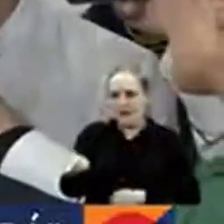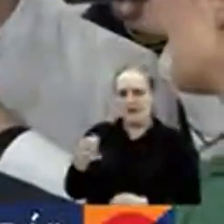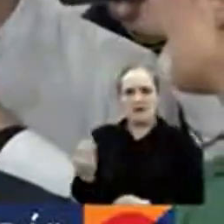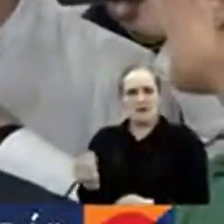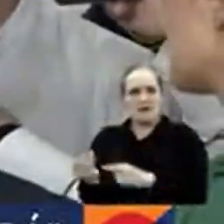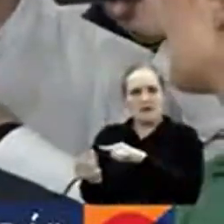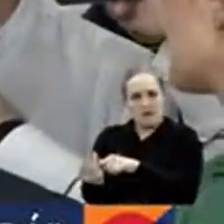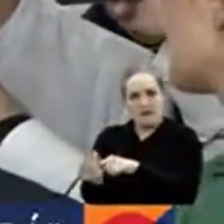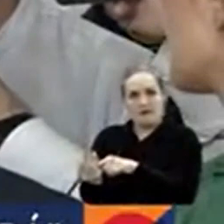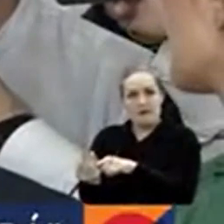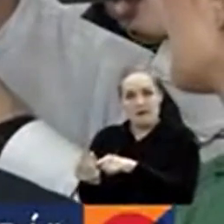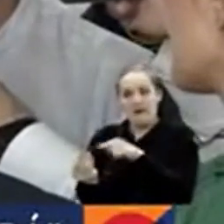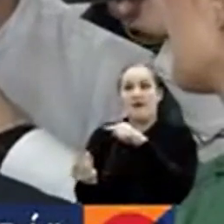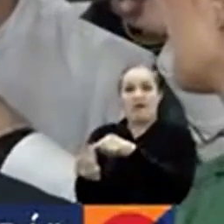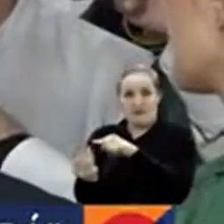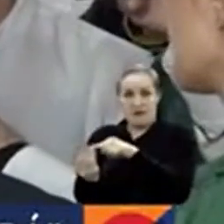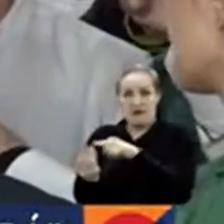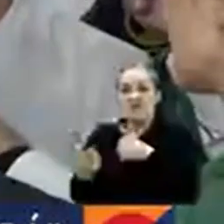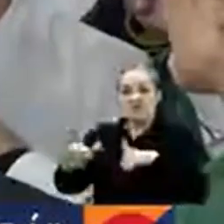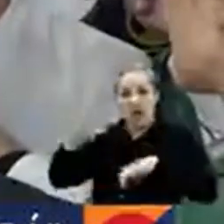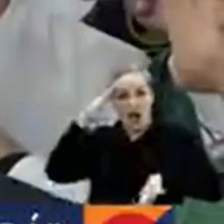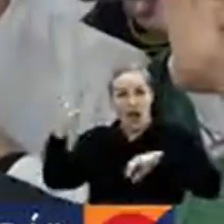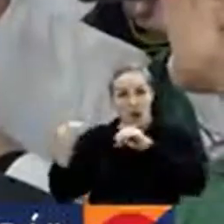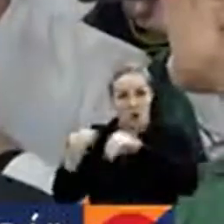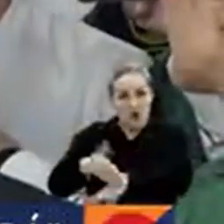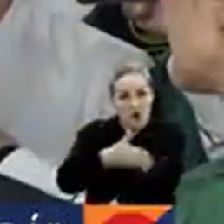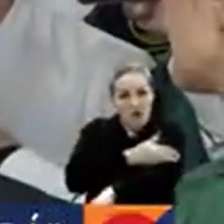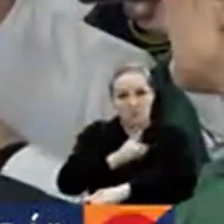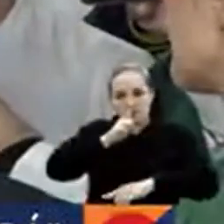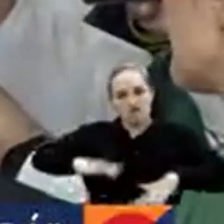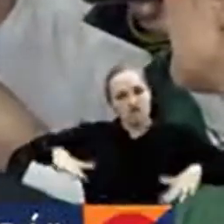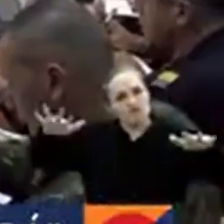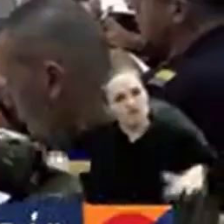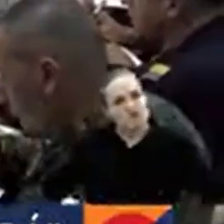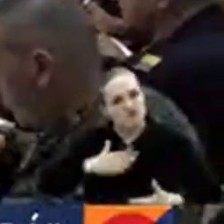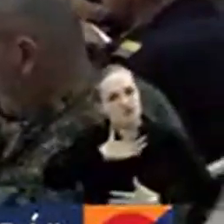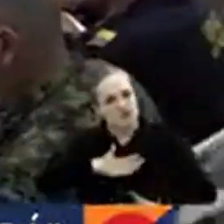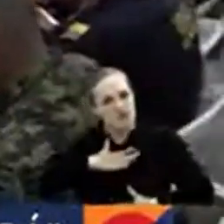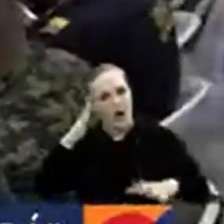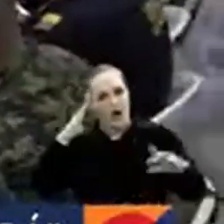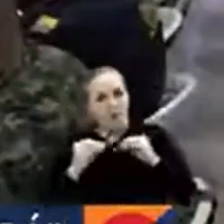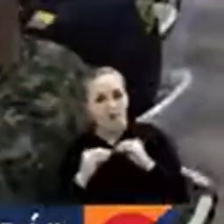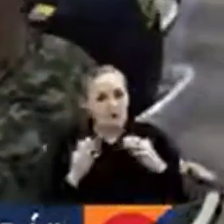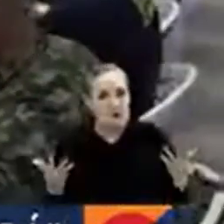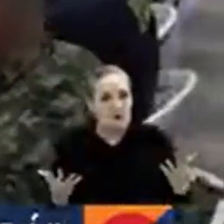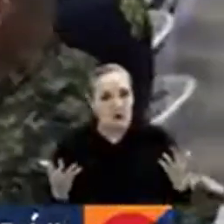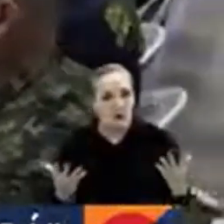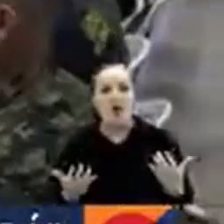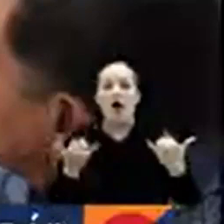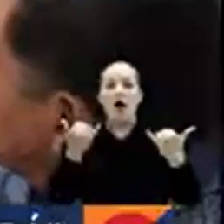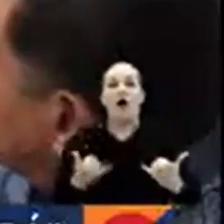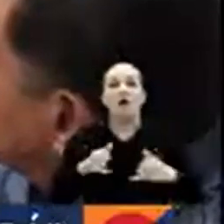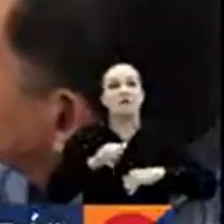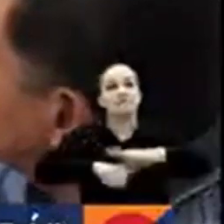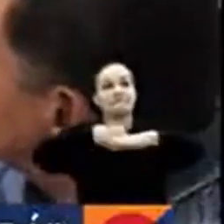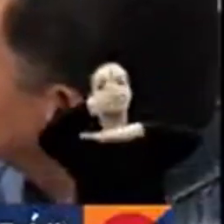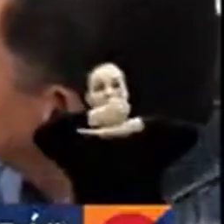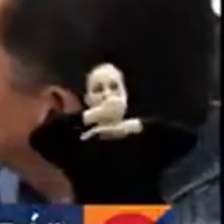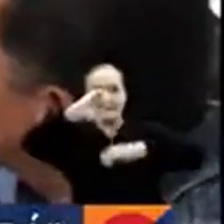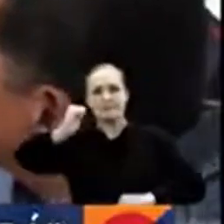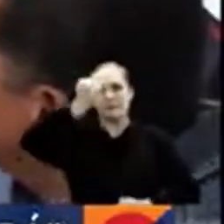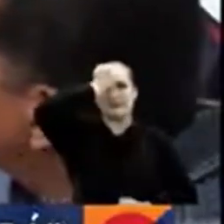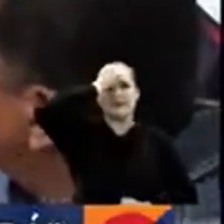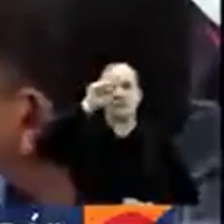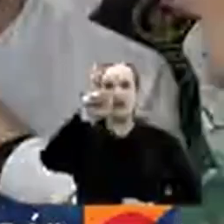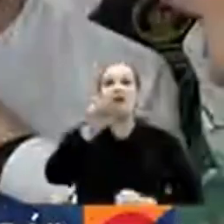la que igualmente se acordó el cese bilateral. Pidió al Estado Mayor Central de las disidencias de las FARC